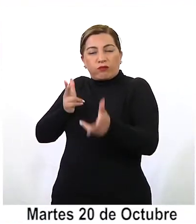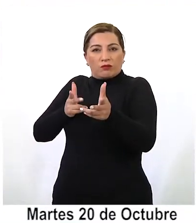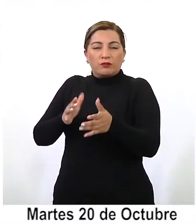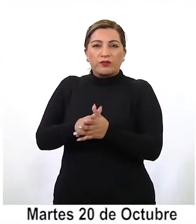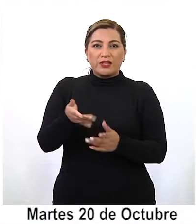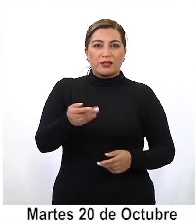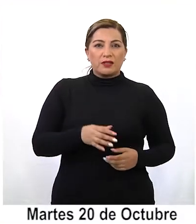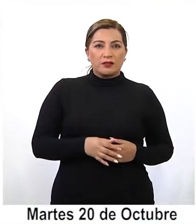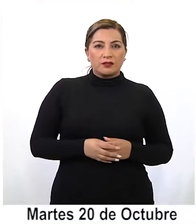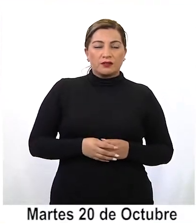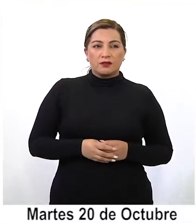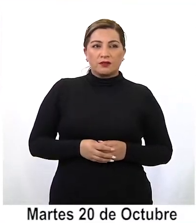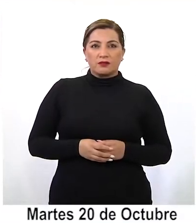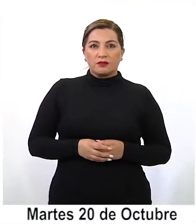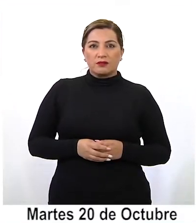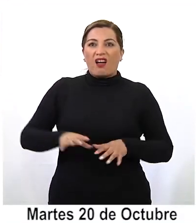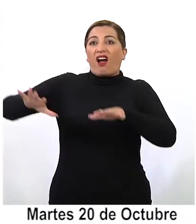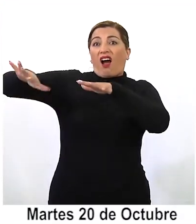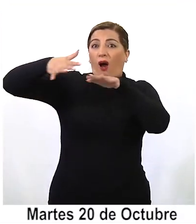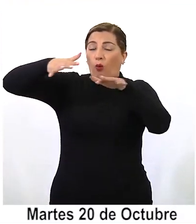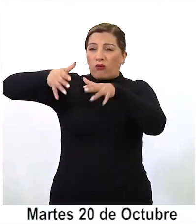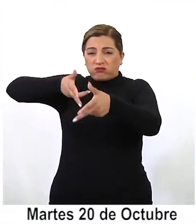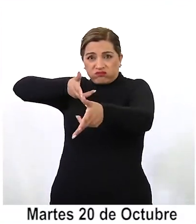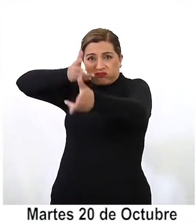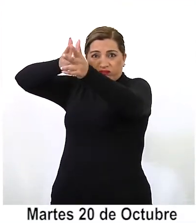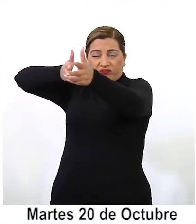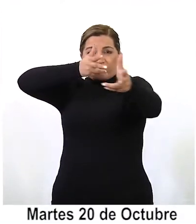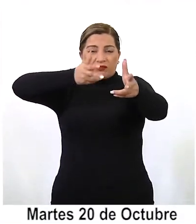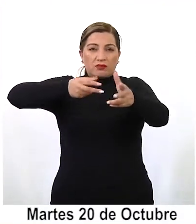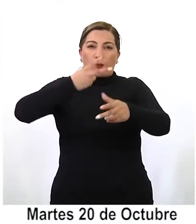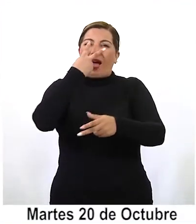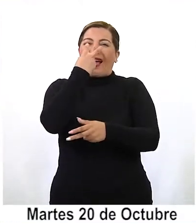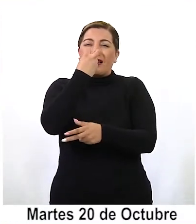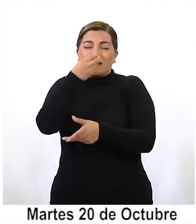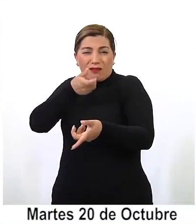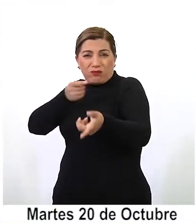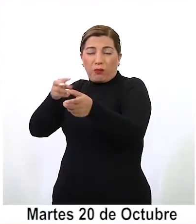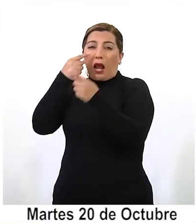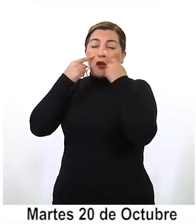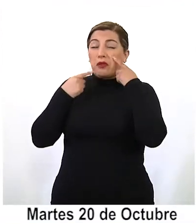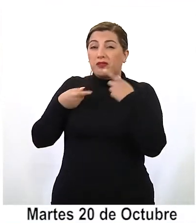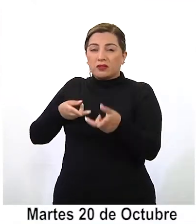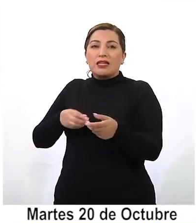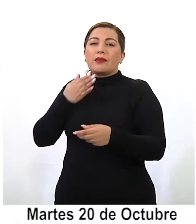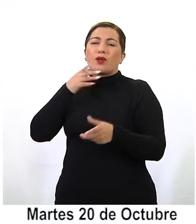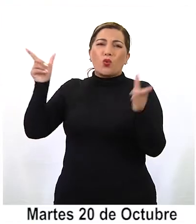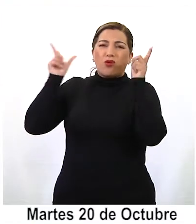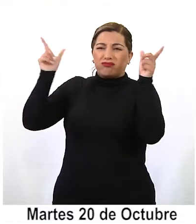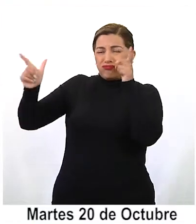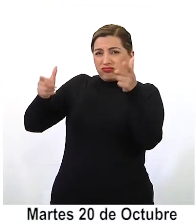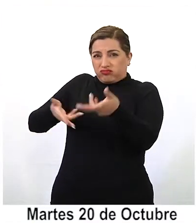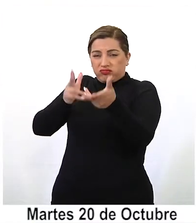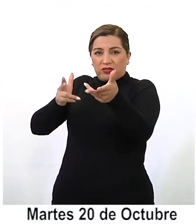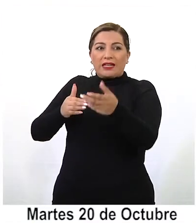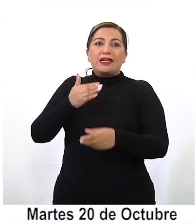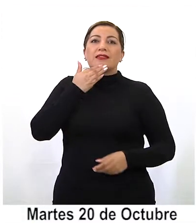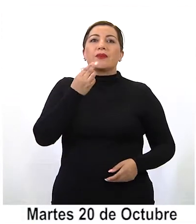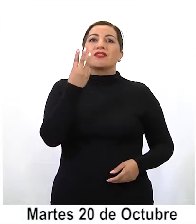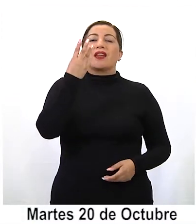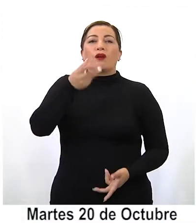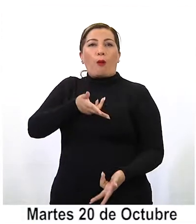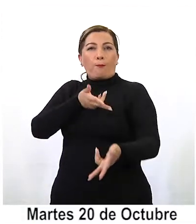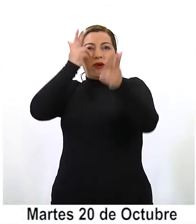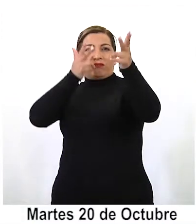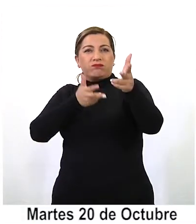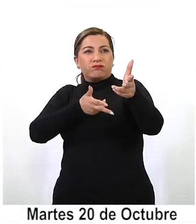como fueron lanzamiento de agua, elementos lacrimógenos, bombas de ruido y se percutaron tres tiros de